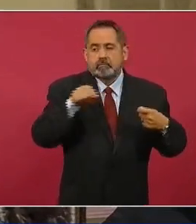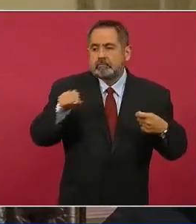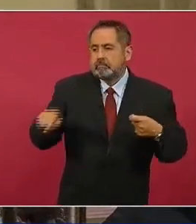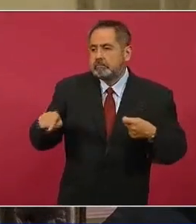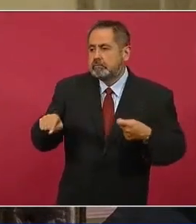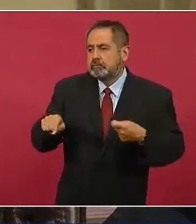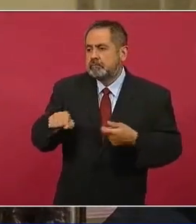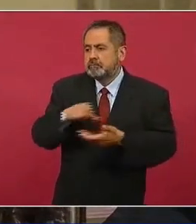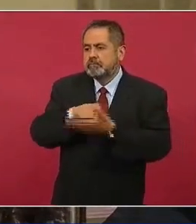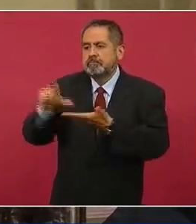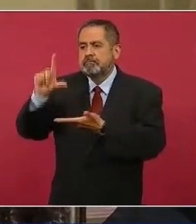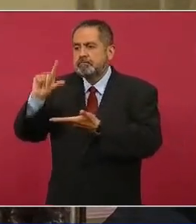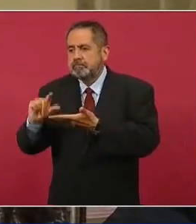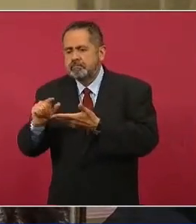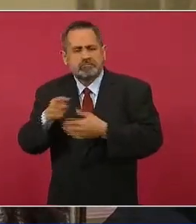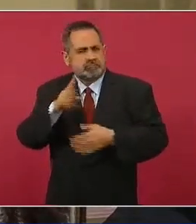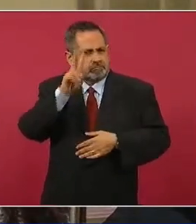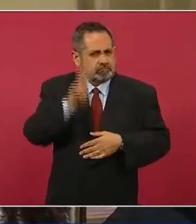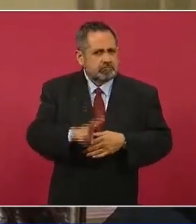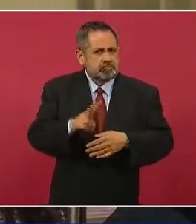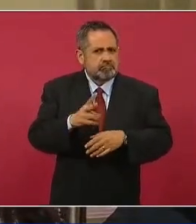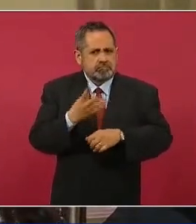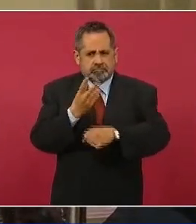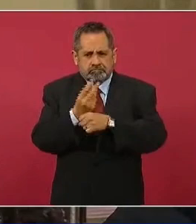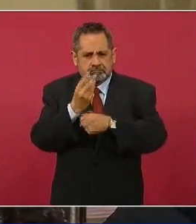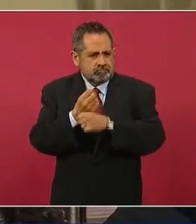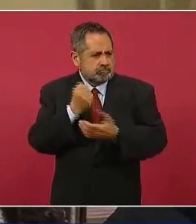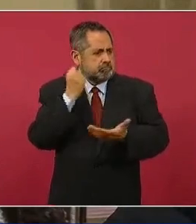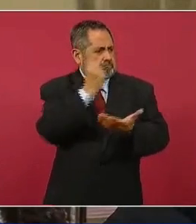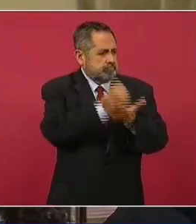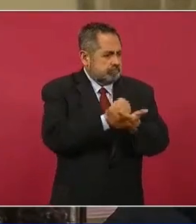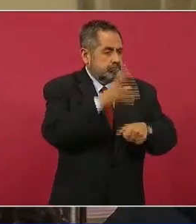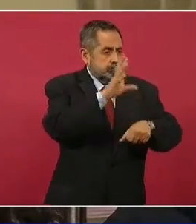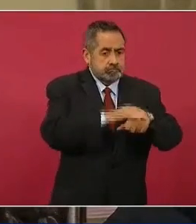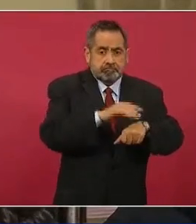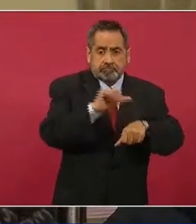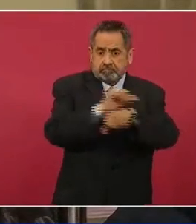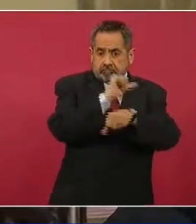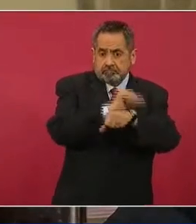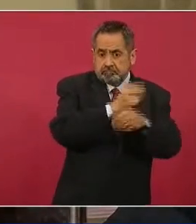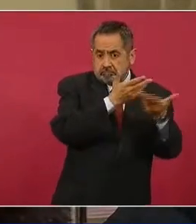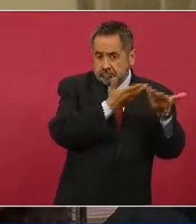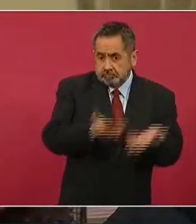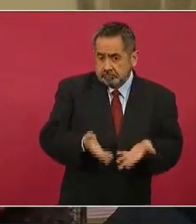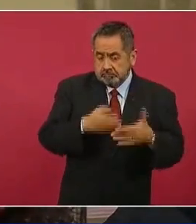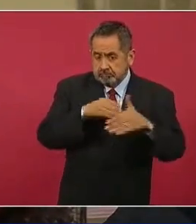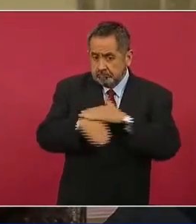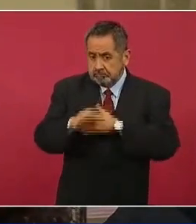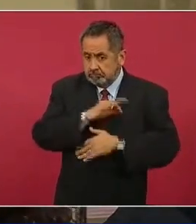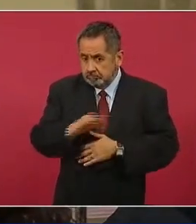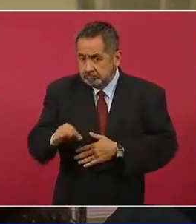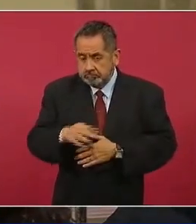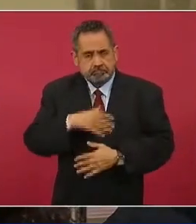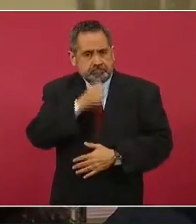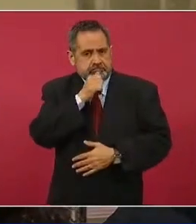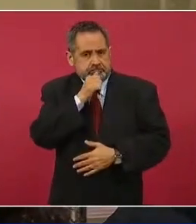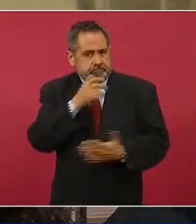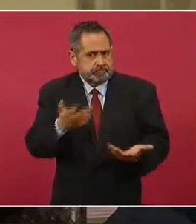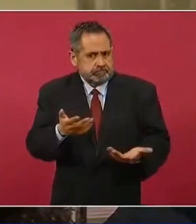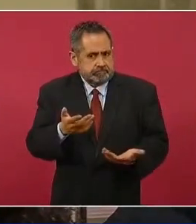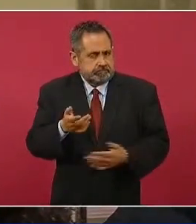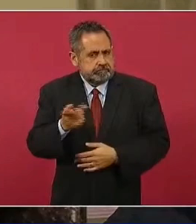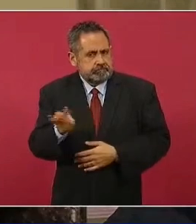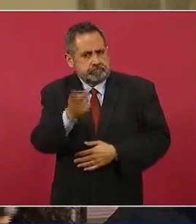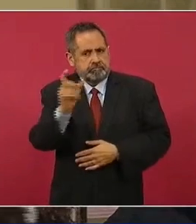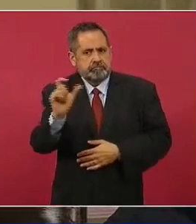solo carro. La pregunta en particular sobre el tema es, bueno, ¿cuándo se inicia?, ¿cuáles son las reglas?,